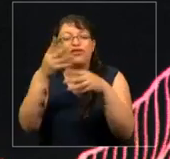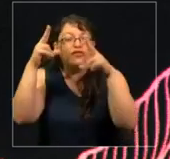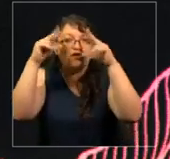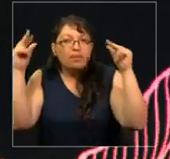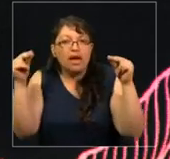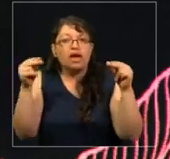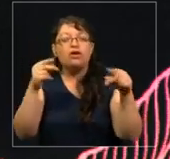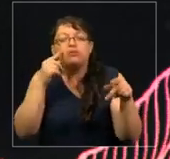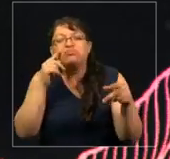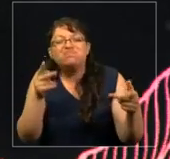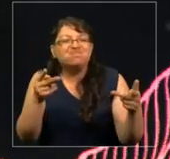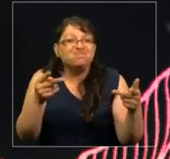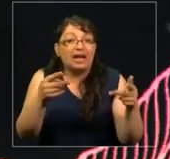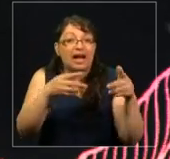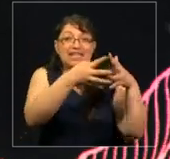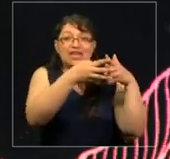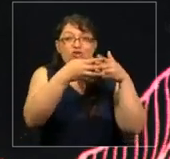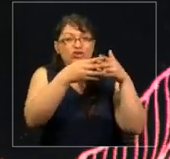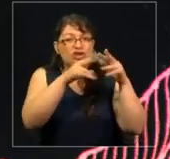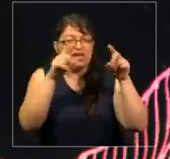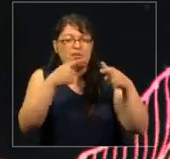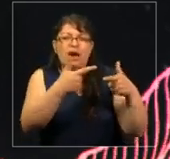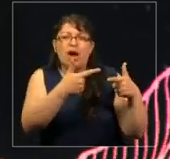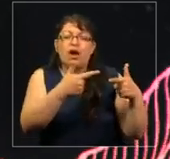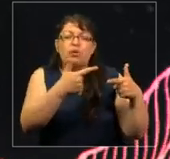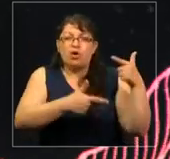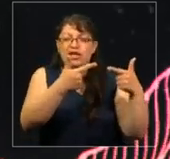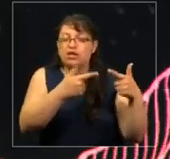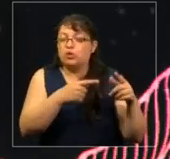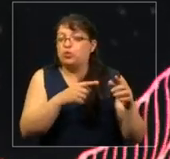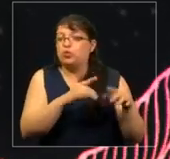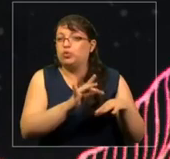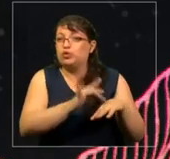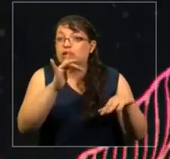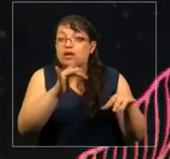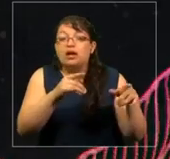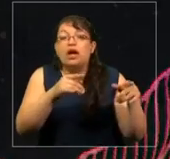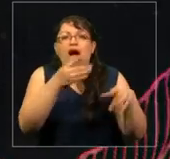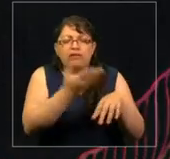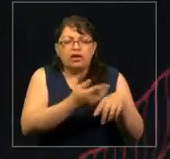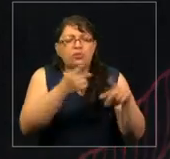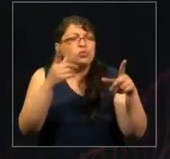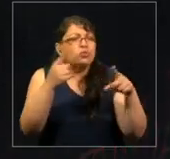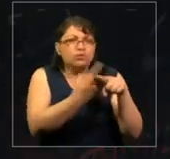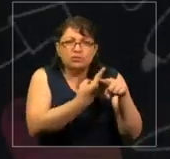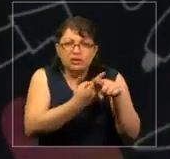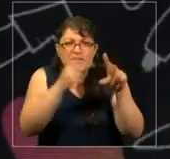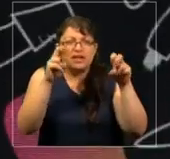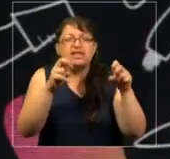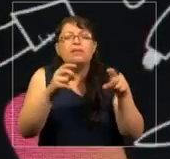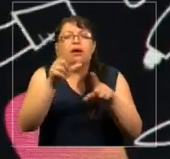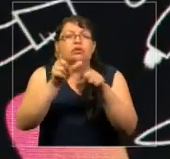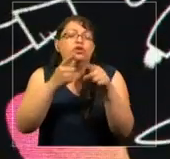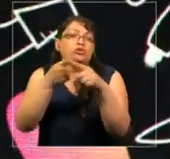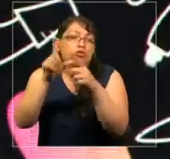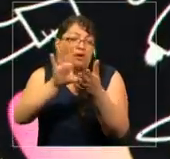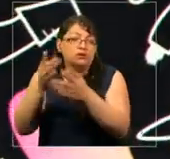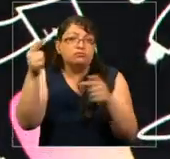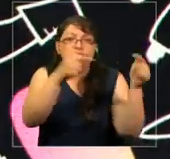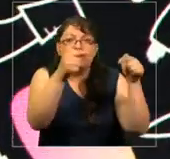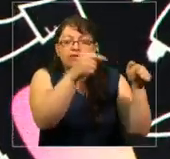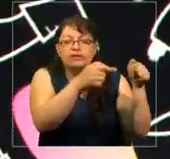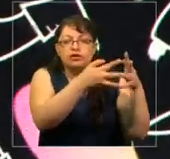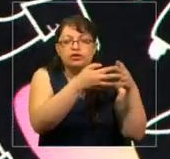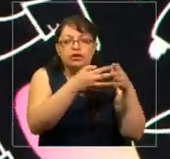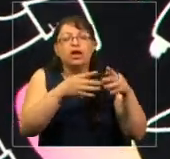el clima político en Estados Unidos era tenso y había bastantes debates sobre la inmigración. Y como a